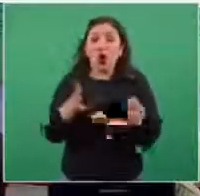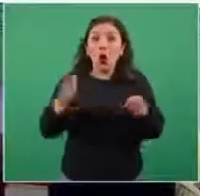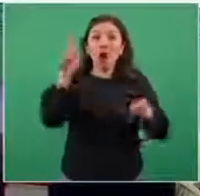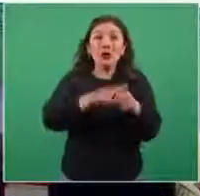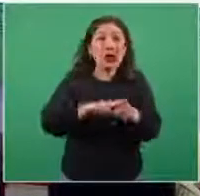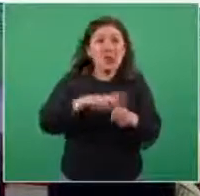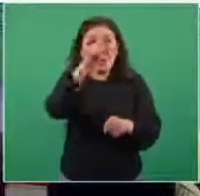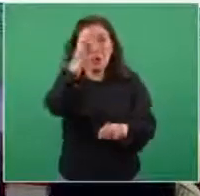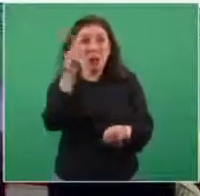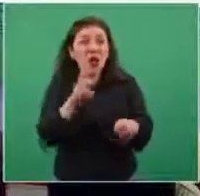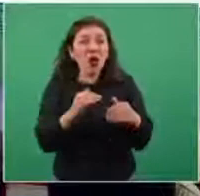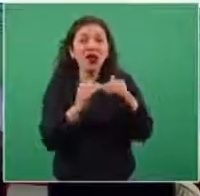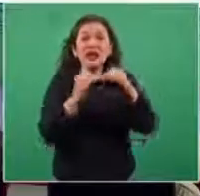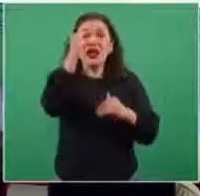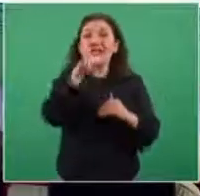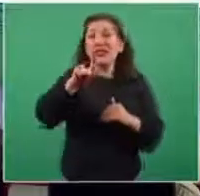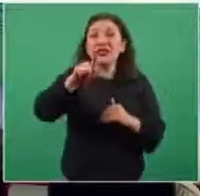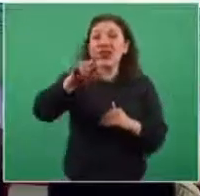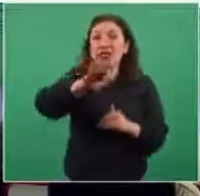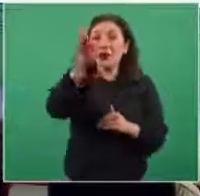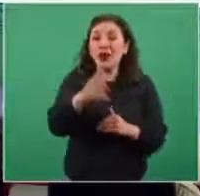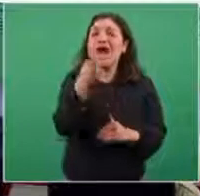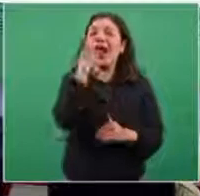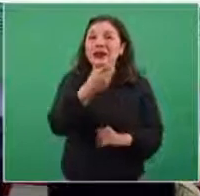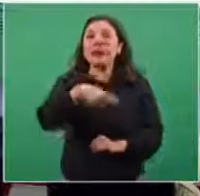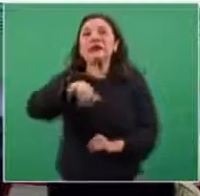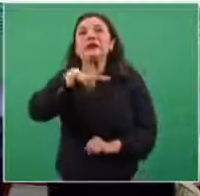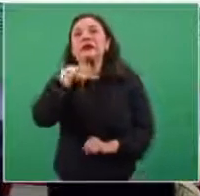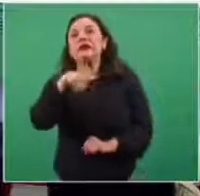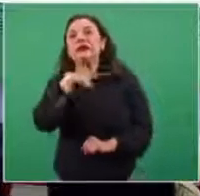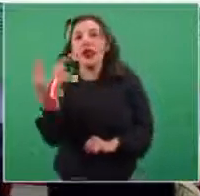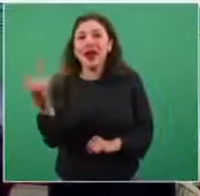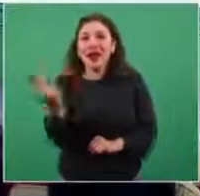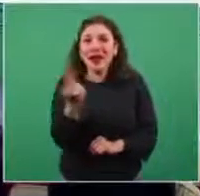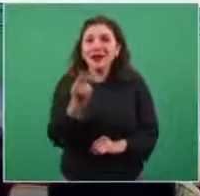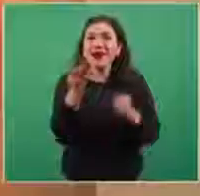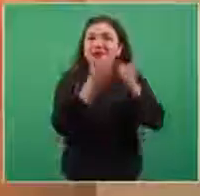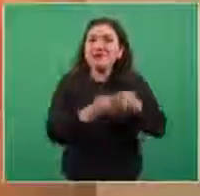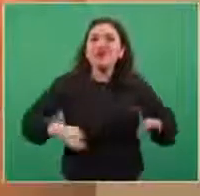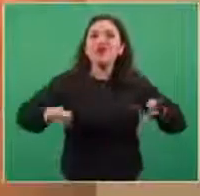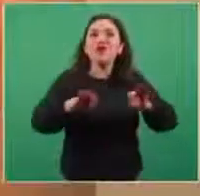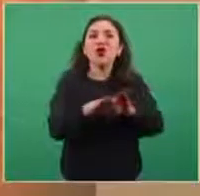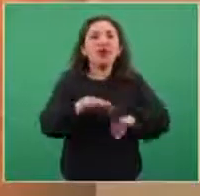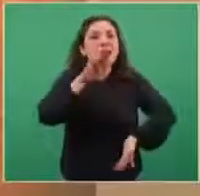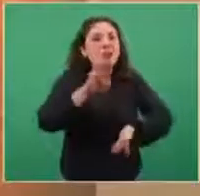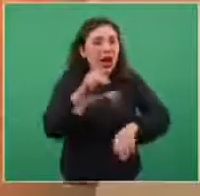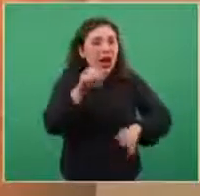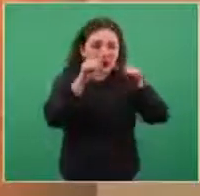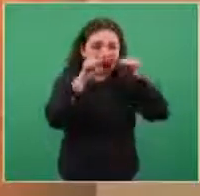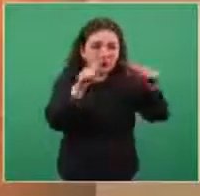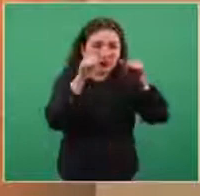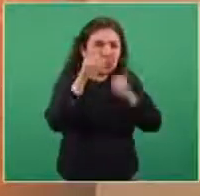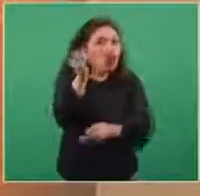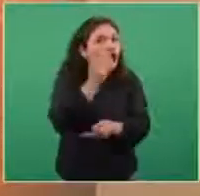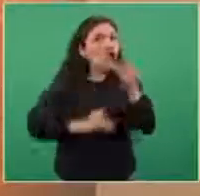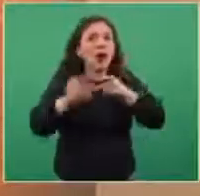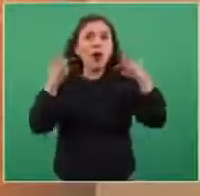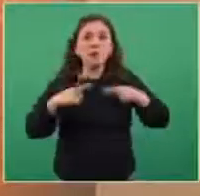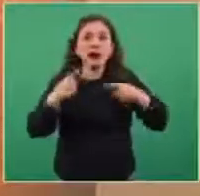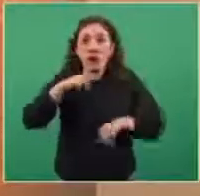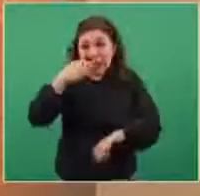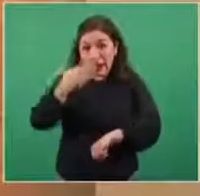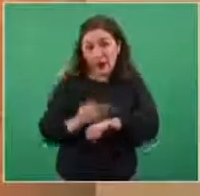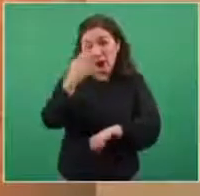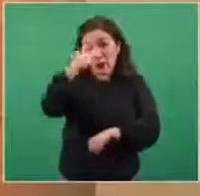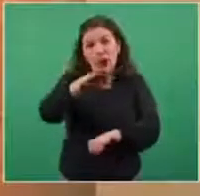del 70 por ciento es un elemento crítico y que es importante la participación y la acción de todos nosotros para